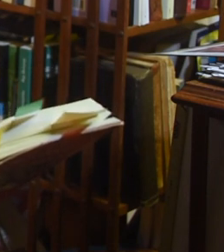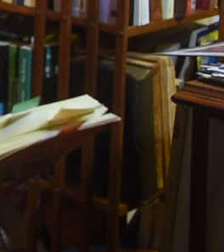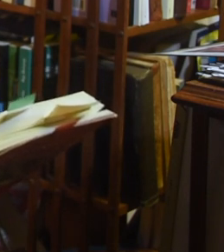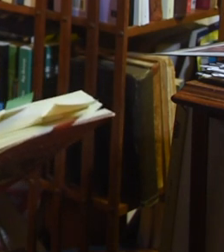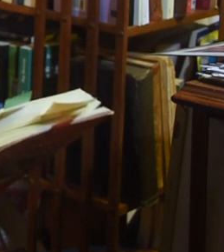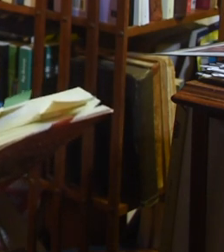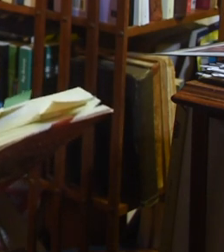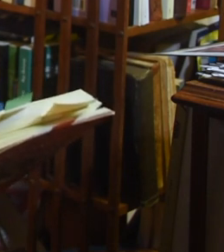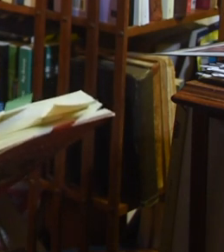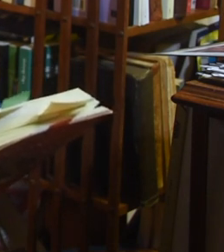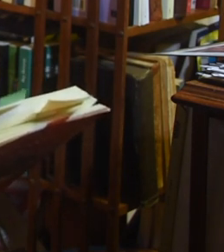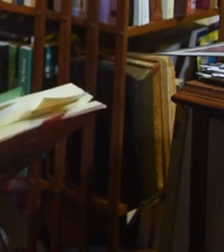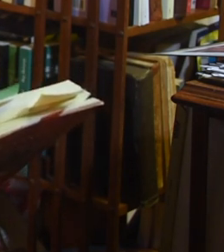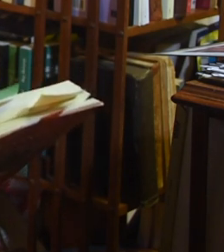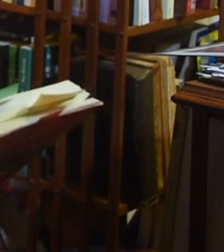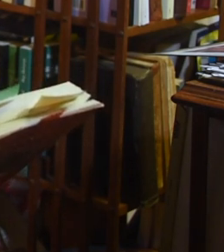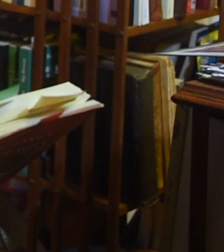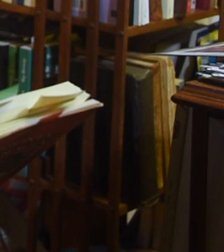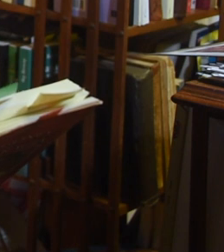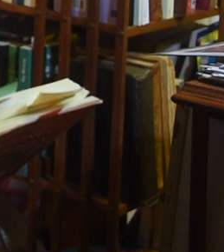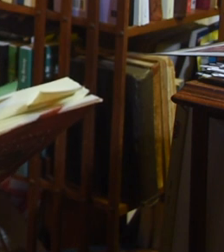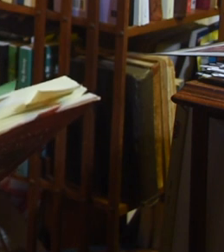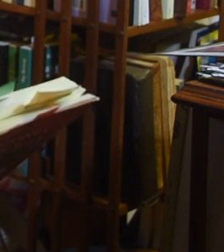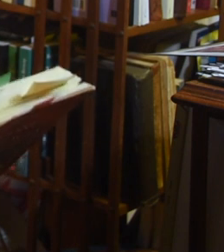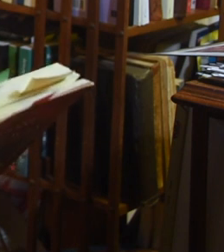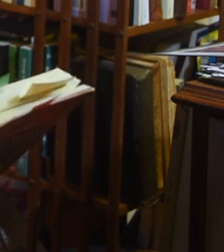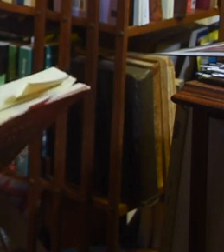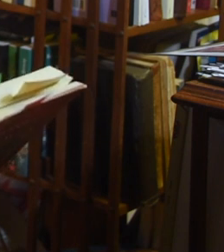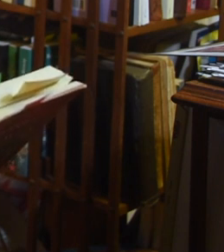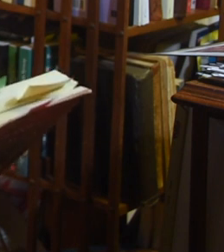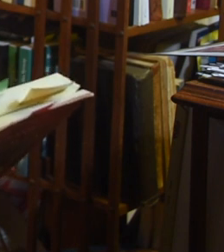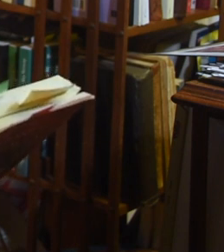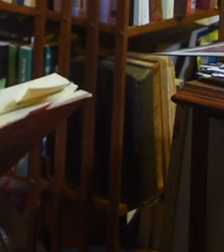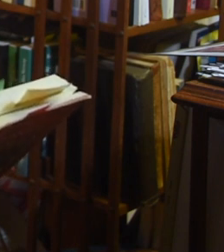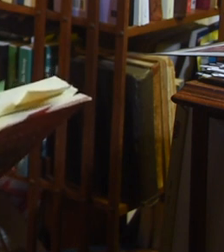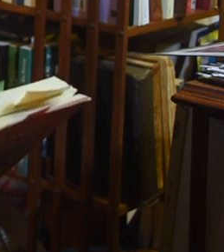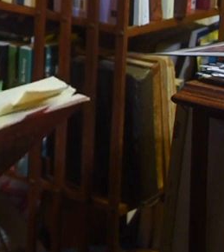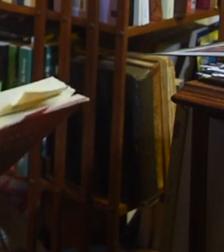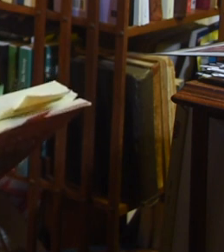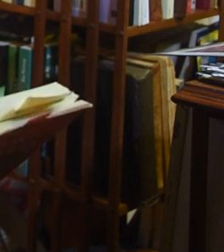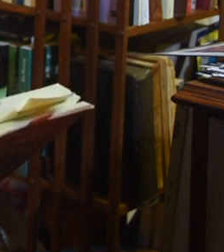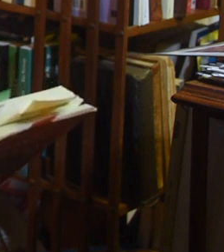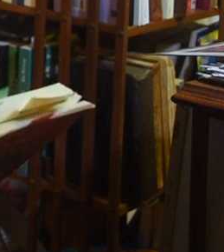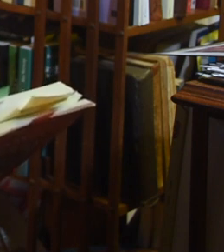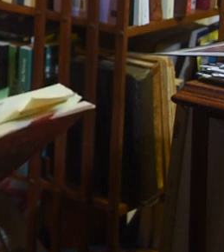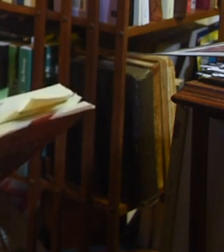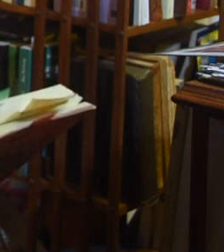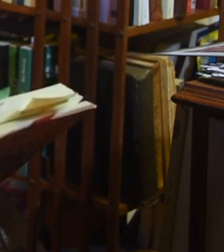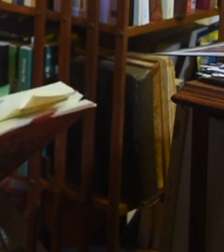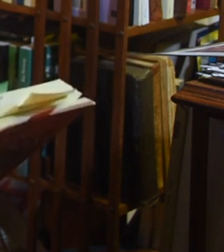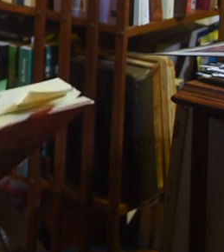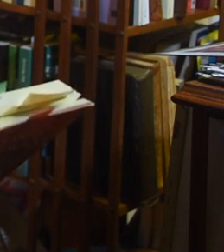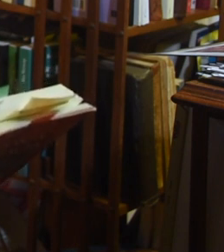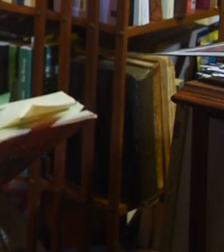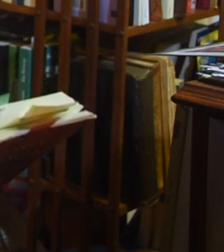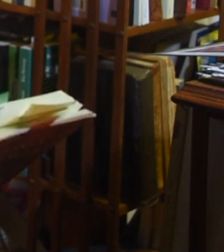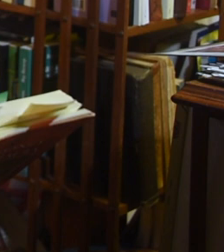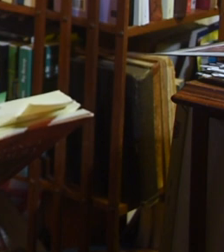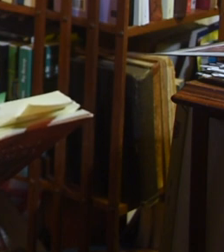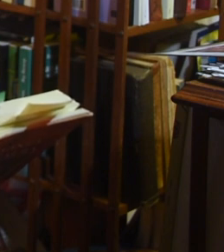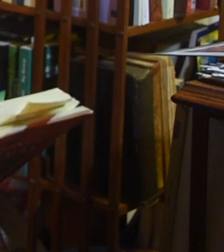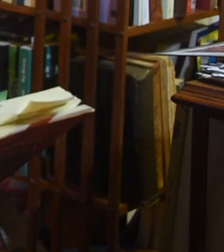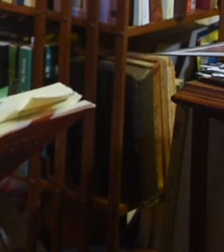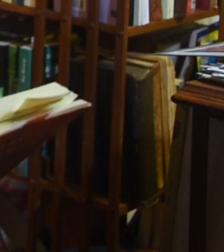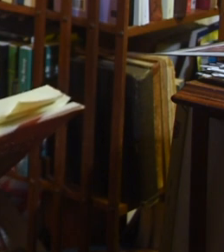aprendió lo que era el poder y lo usó. Y si bien contó con la complacencia del sector político, hay que reconocer su